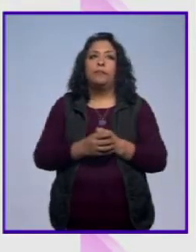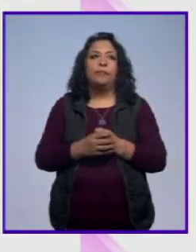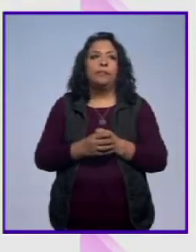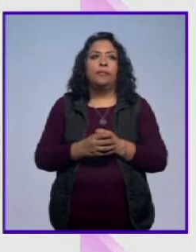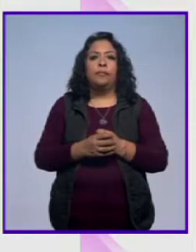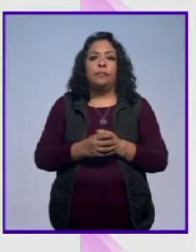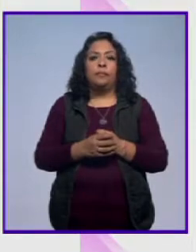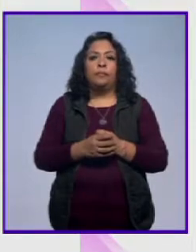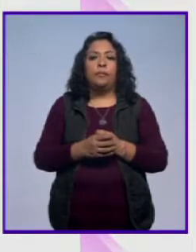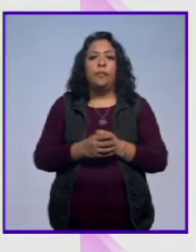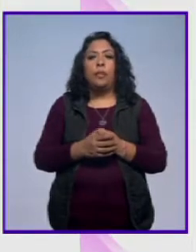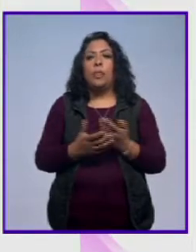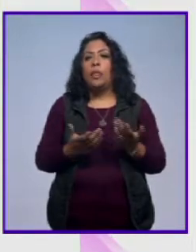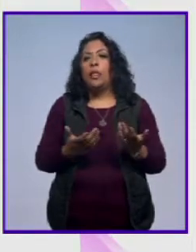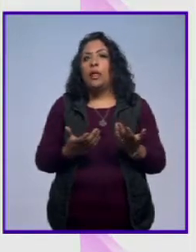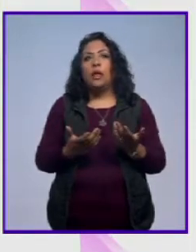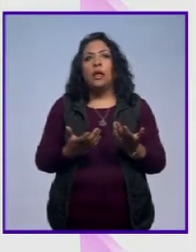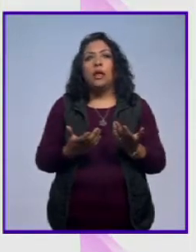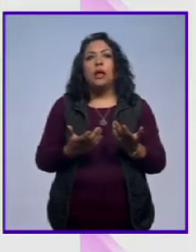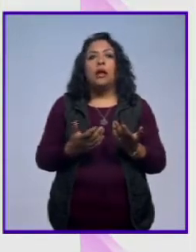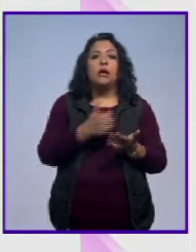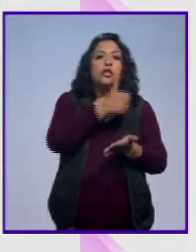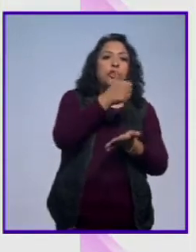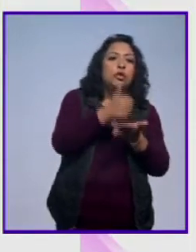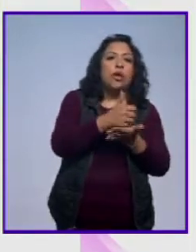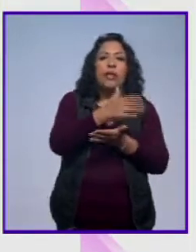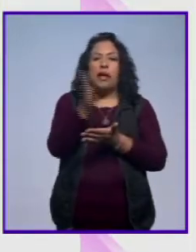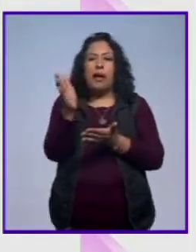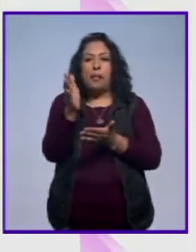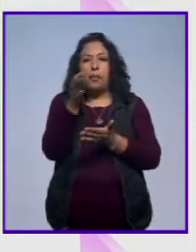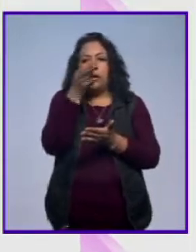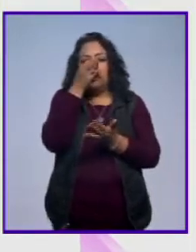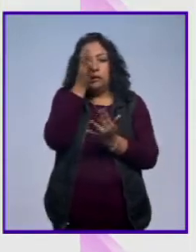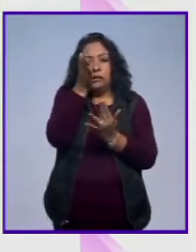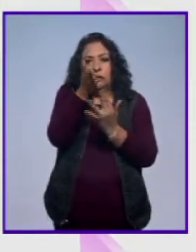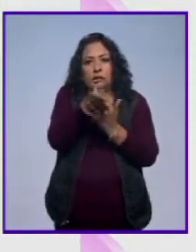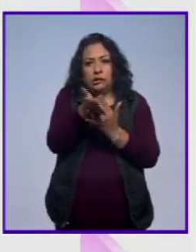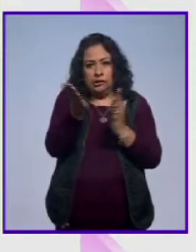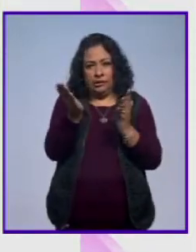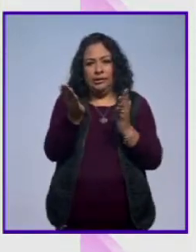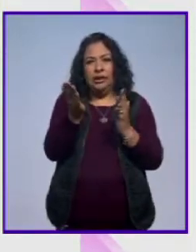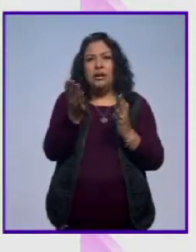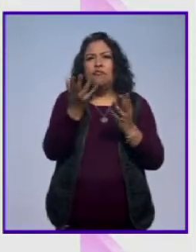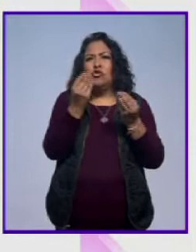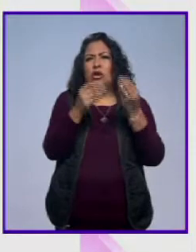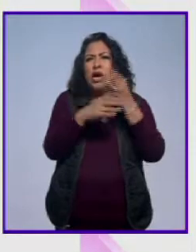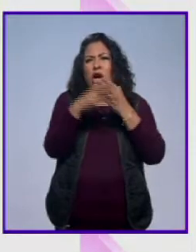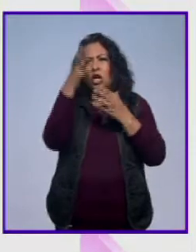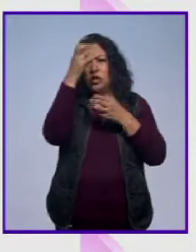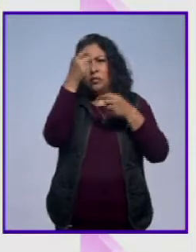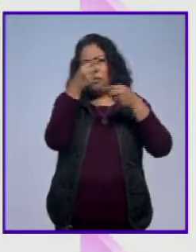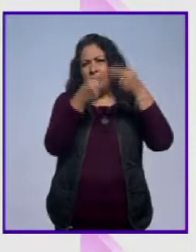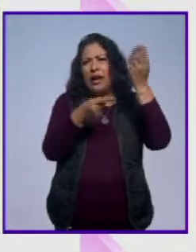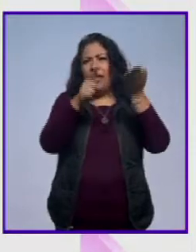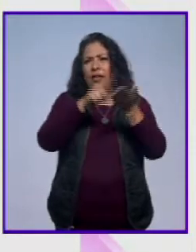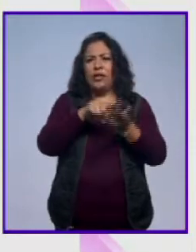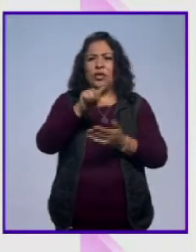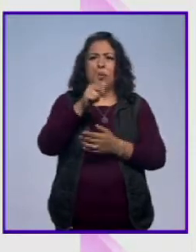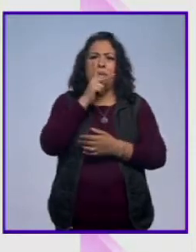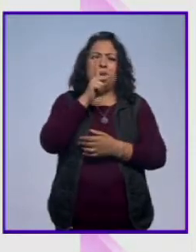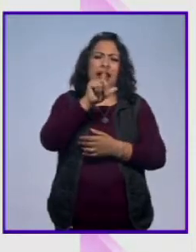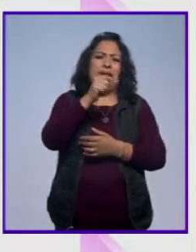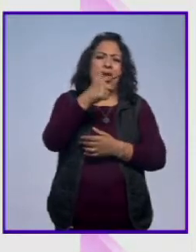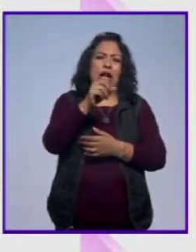significa borde entre ciudad y campo, un montón de cosas y de